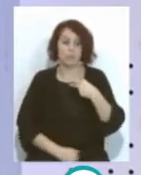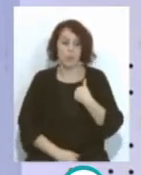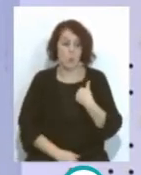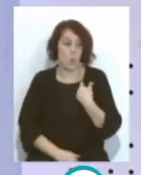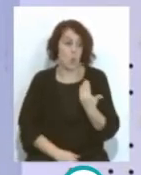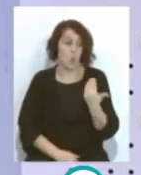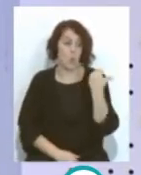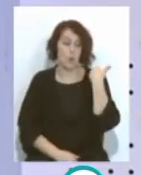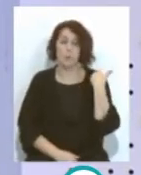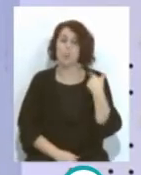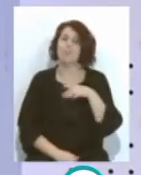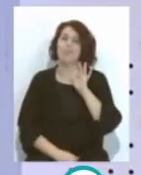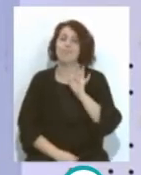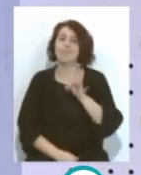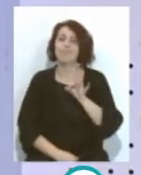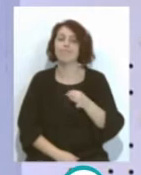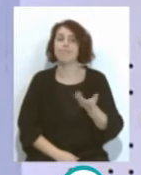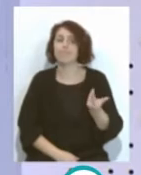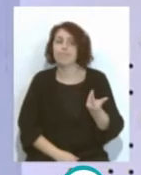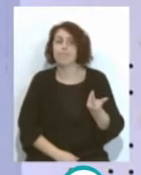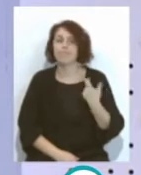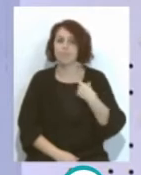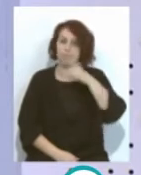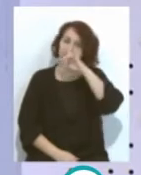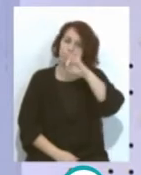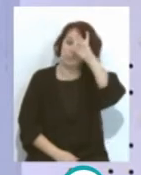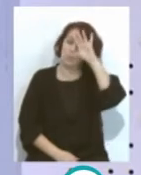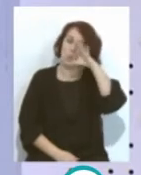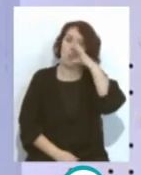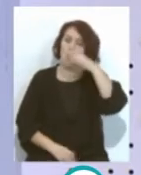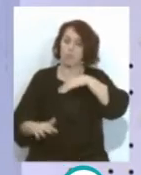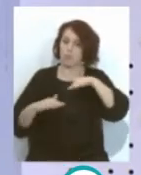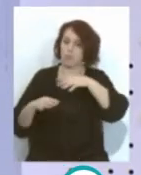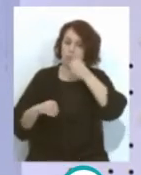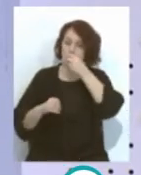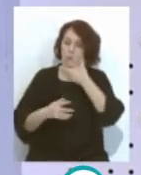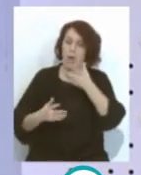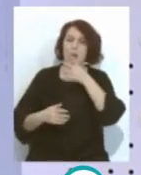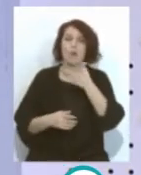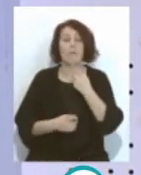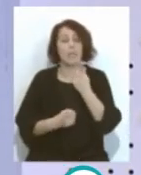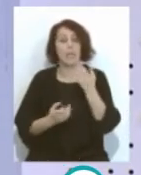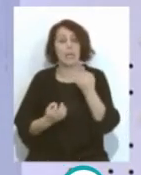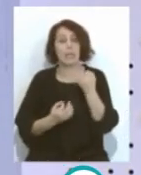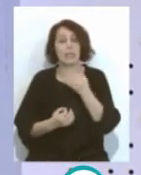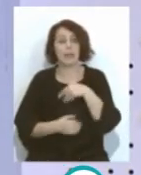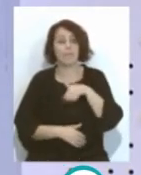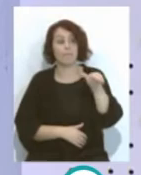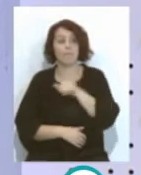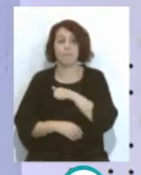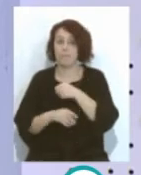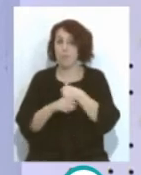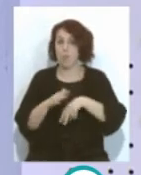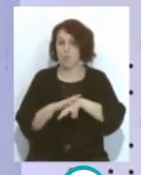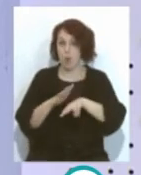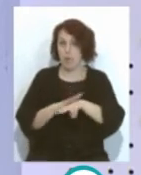de la última vez La verdad es que no son los esperados Con esa buena dinámica que traía Y ahora lo que espera es que recuperando Al futbolista